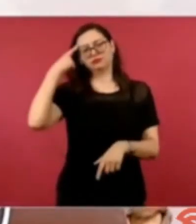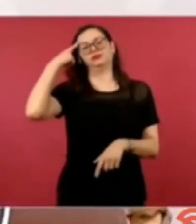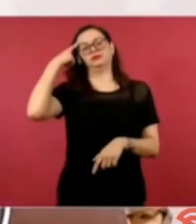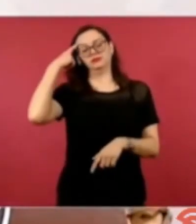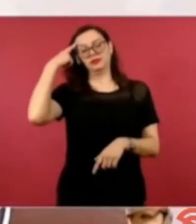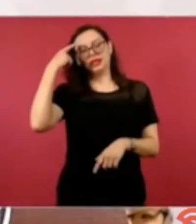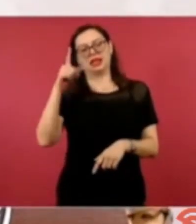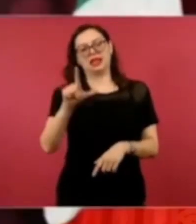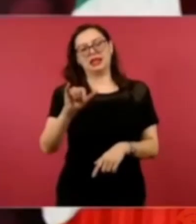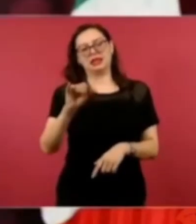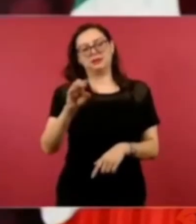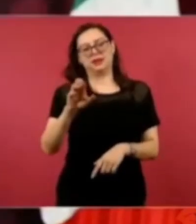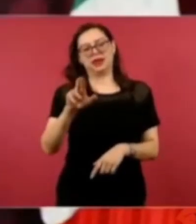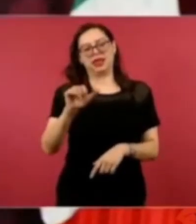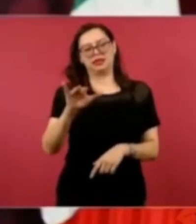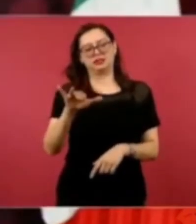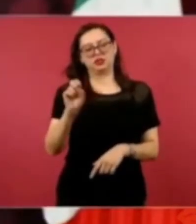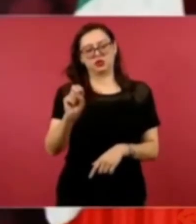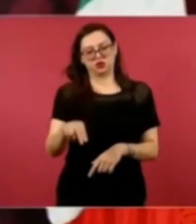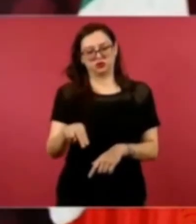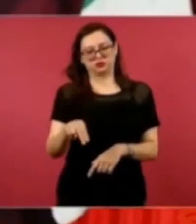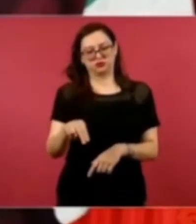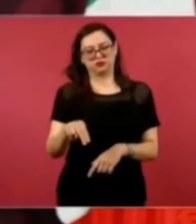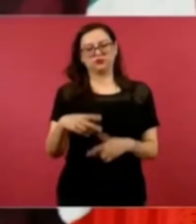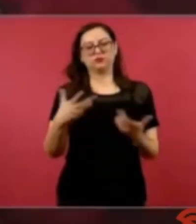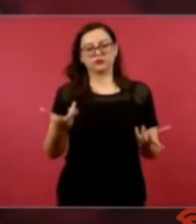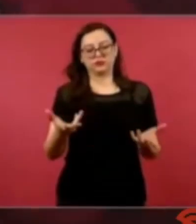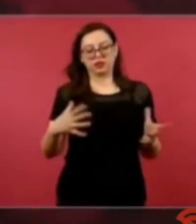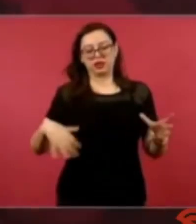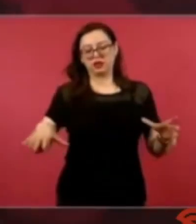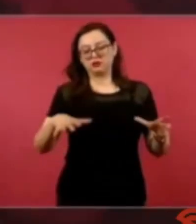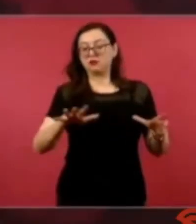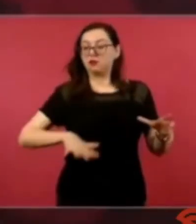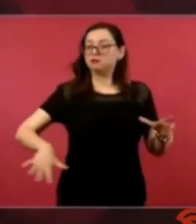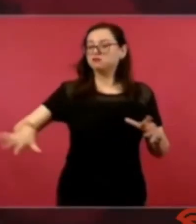se llamaban análisis de la realidad